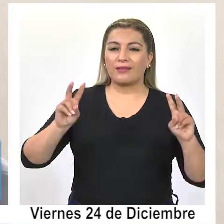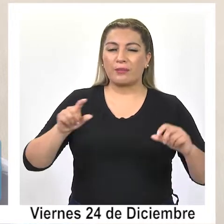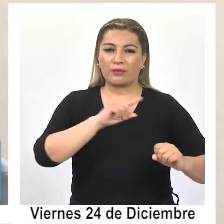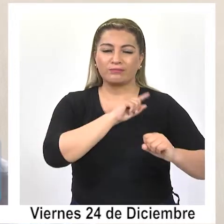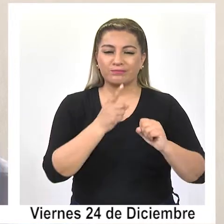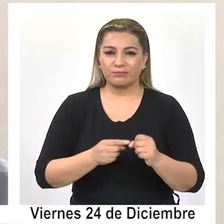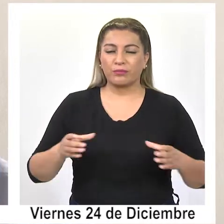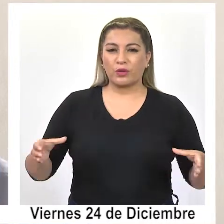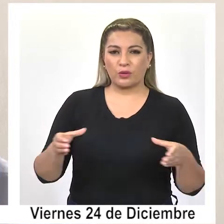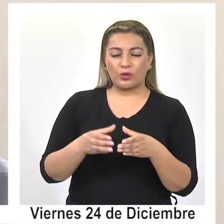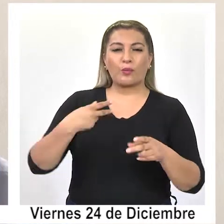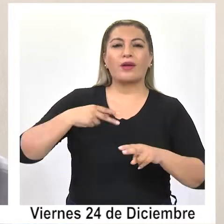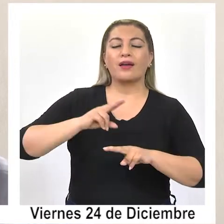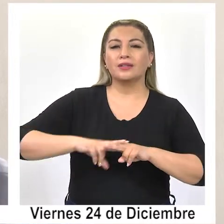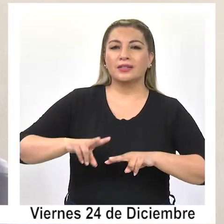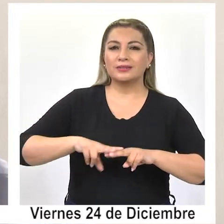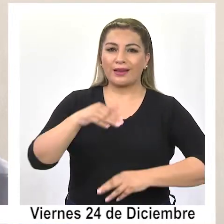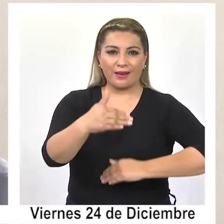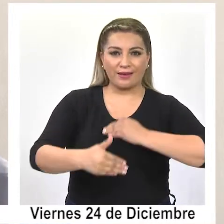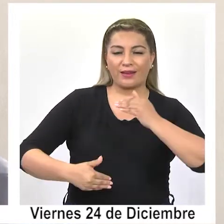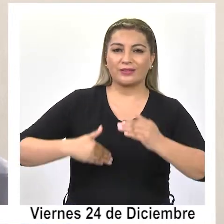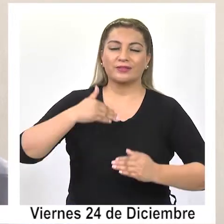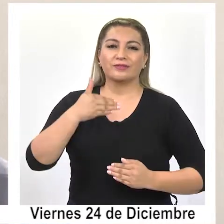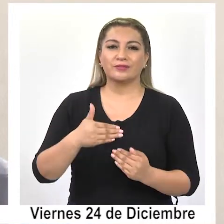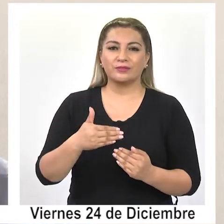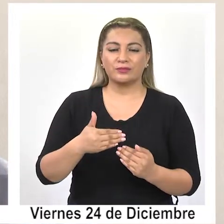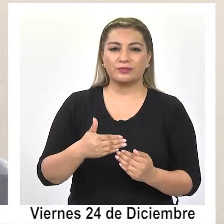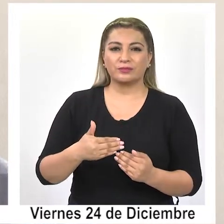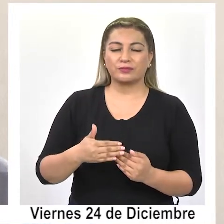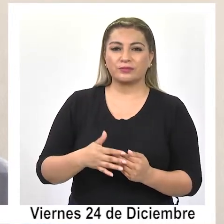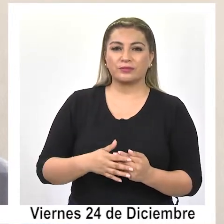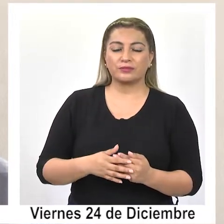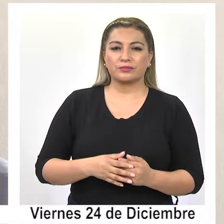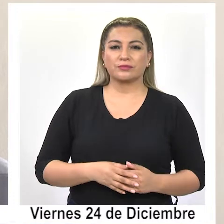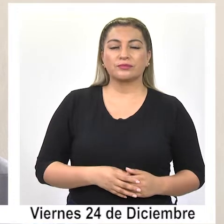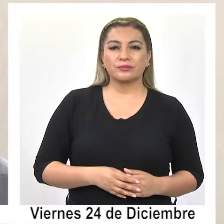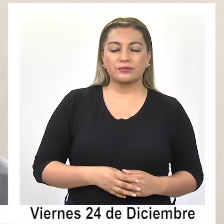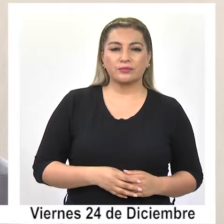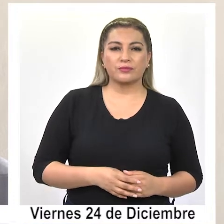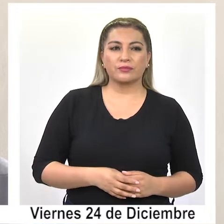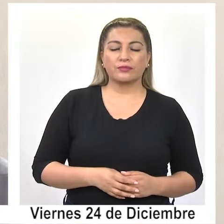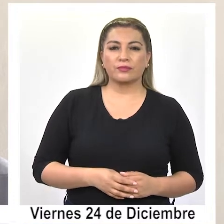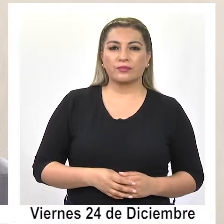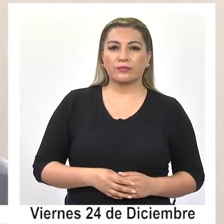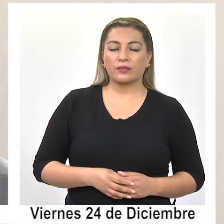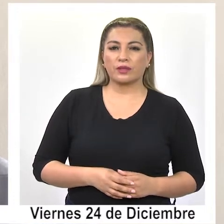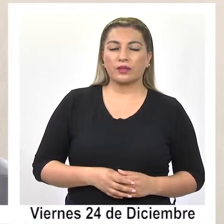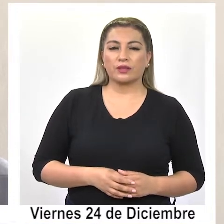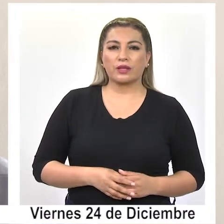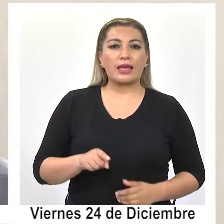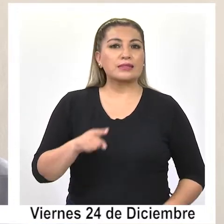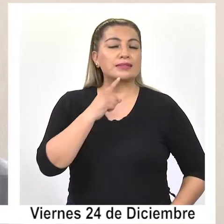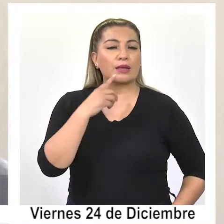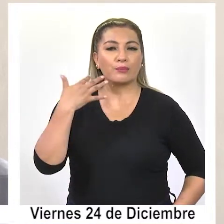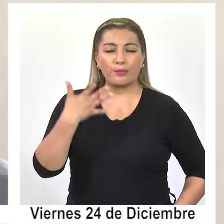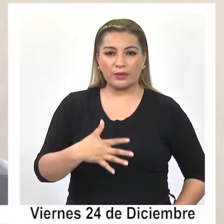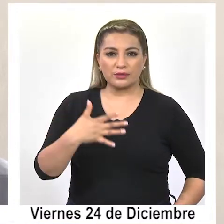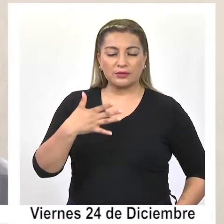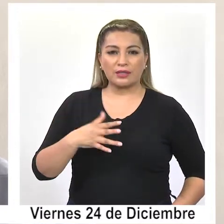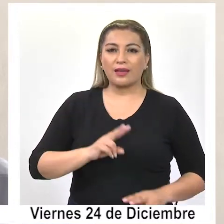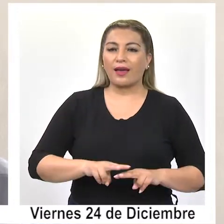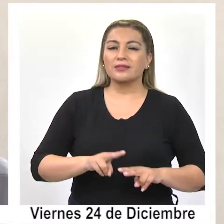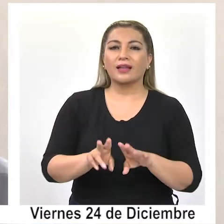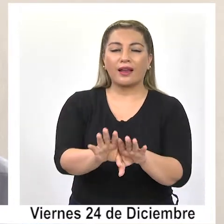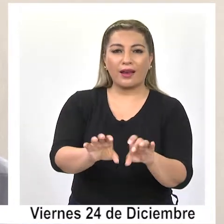para poder ir avanzando en estas directrices y en otros ámbitos. Por eso es importante tener las